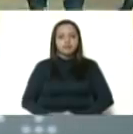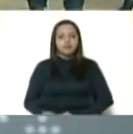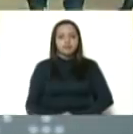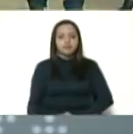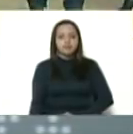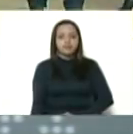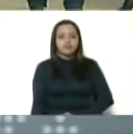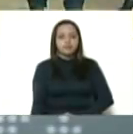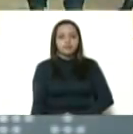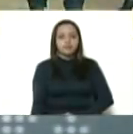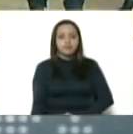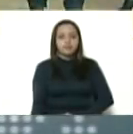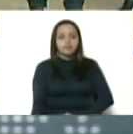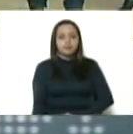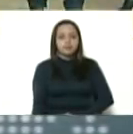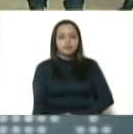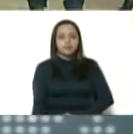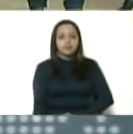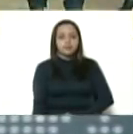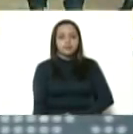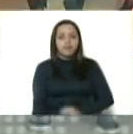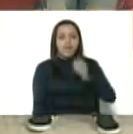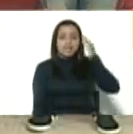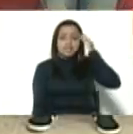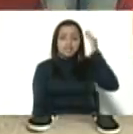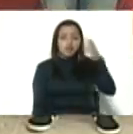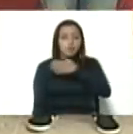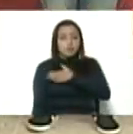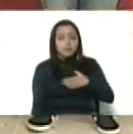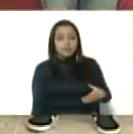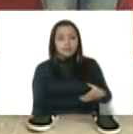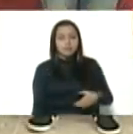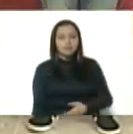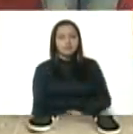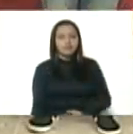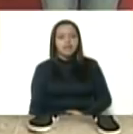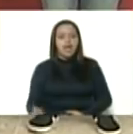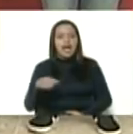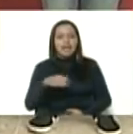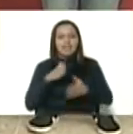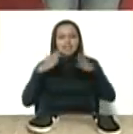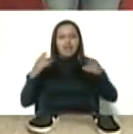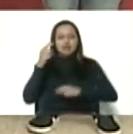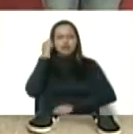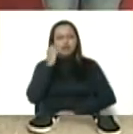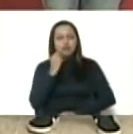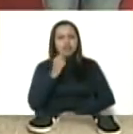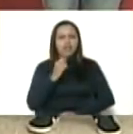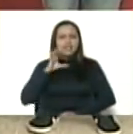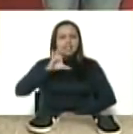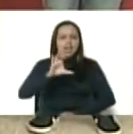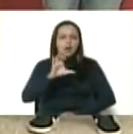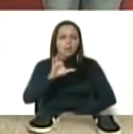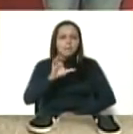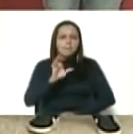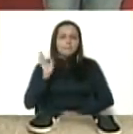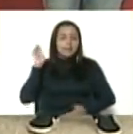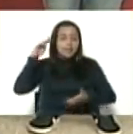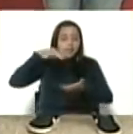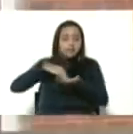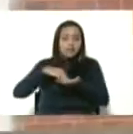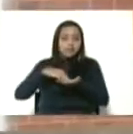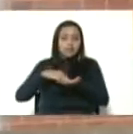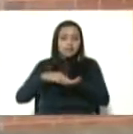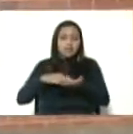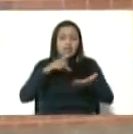Saludos, presidente. Aquí, desde el gran Sucre del estado Miranda, en la parroquia Petare, de la comunidad